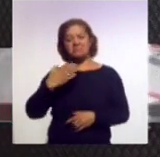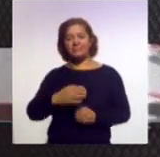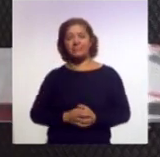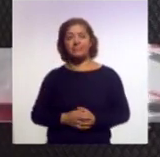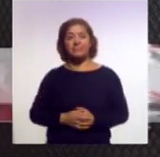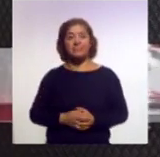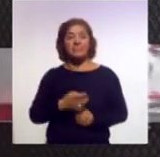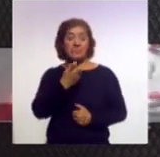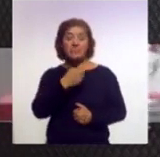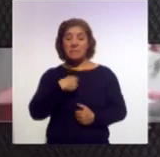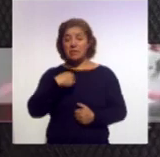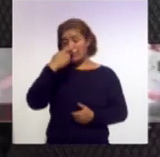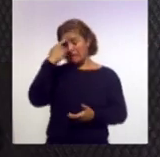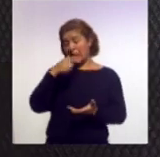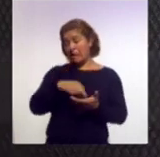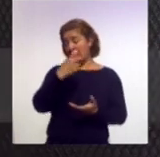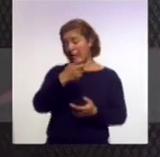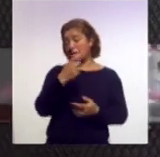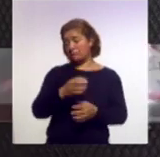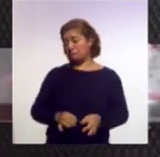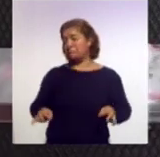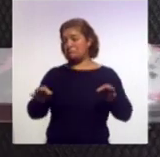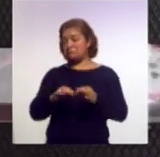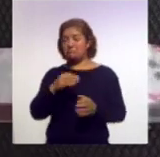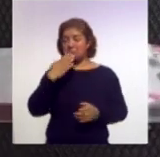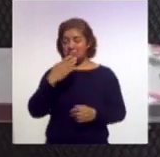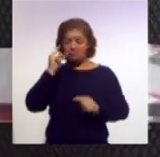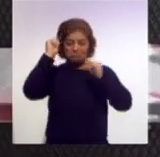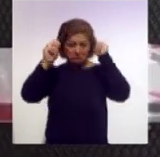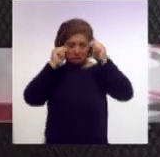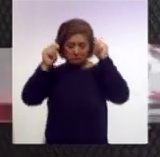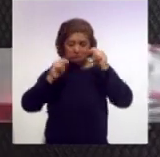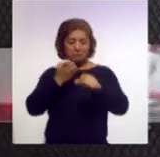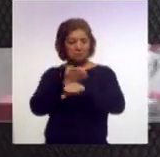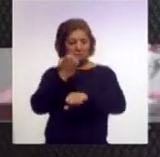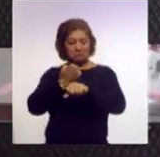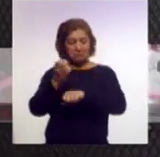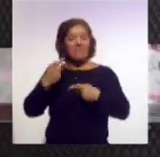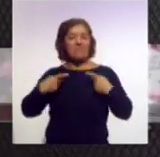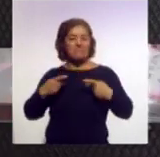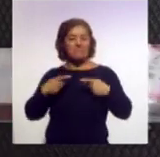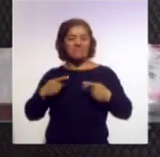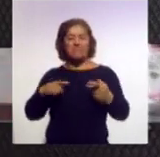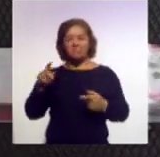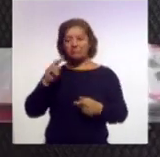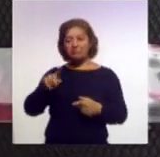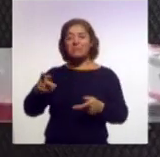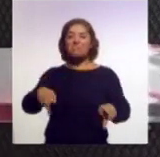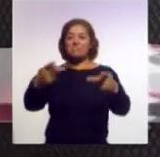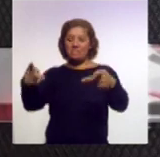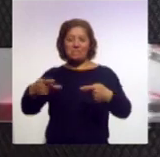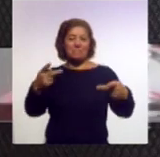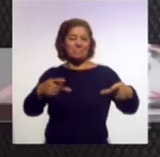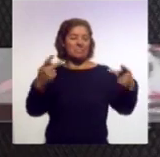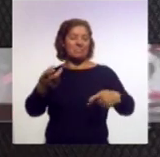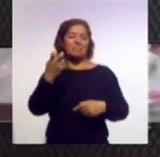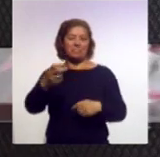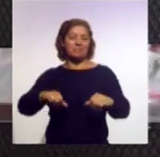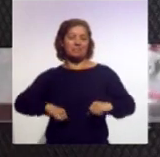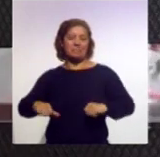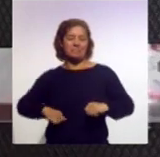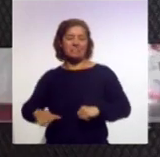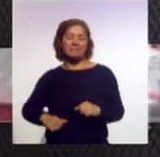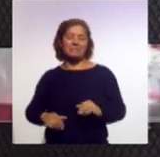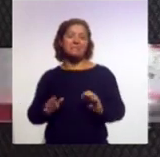importantes son números buenos para el turismo, para el Estado para la gente que vive de esta actividad y que